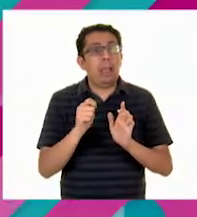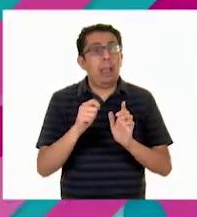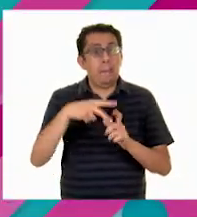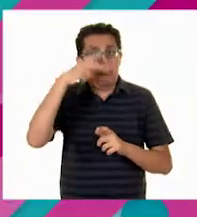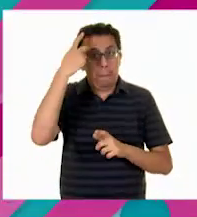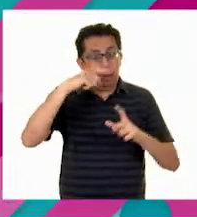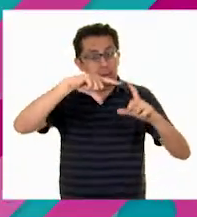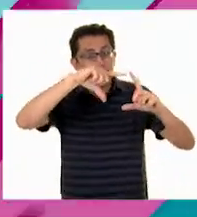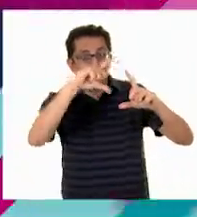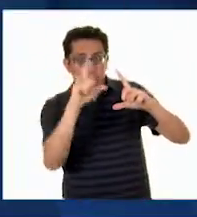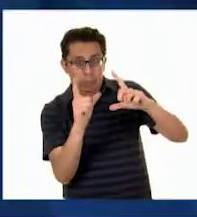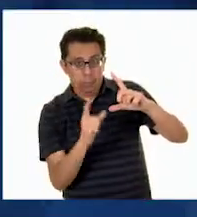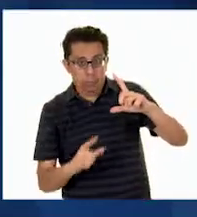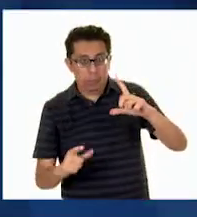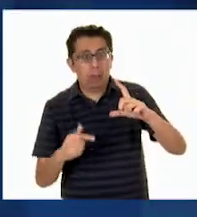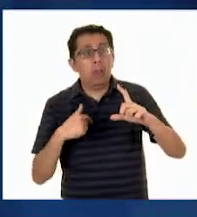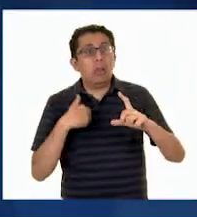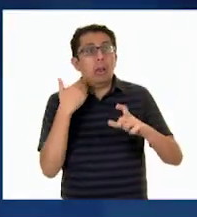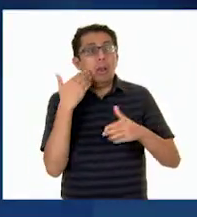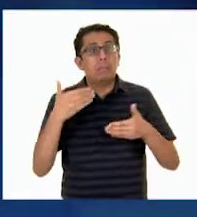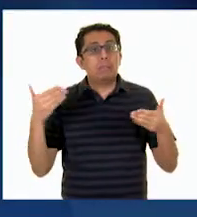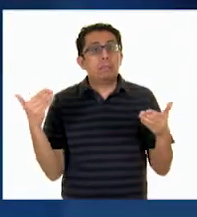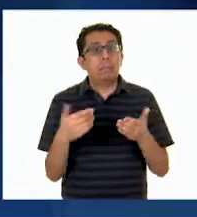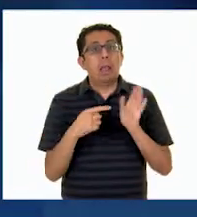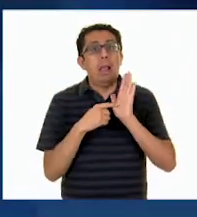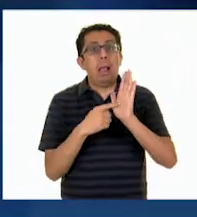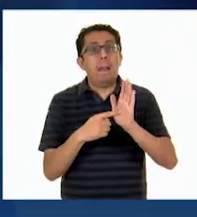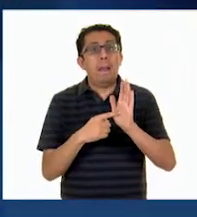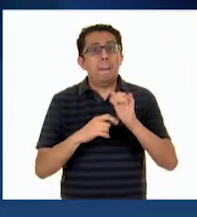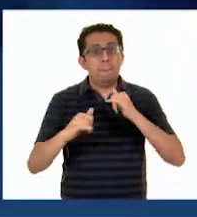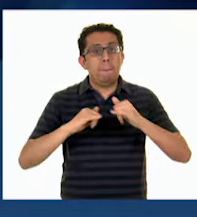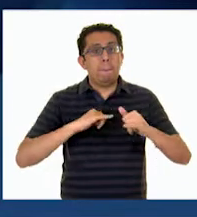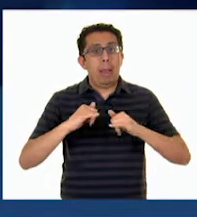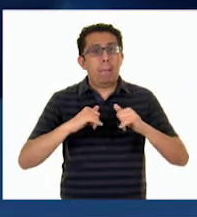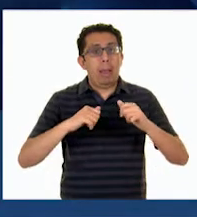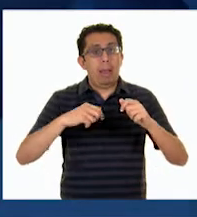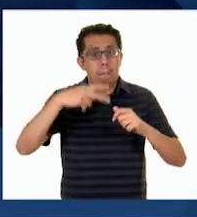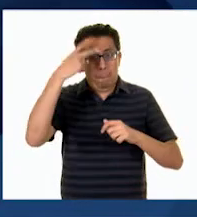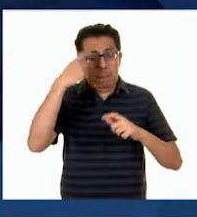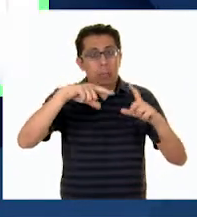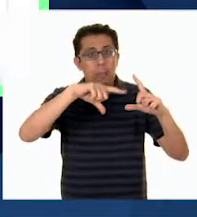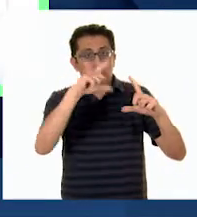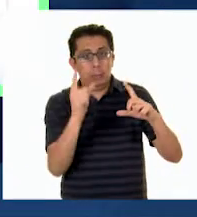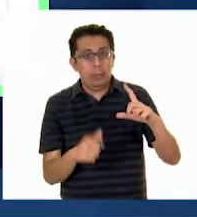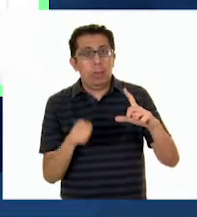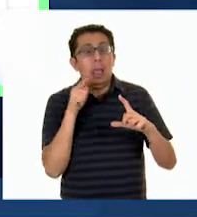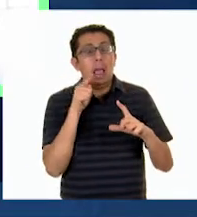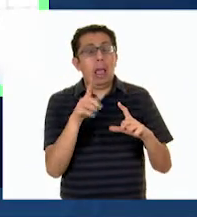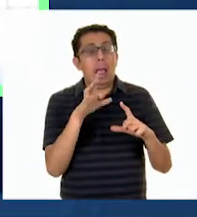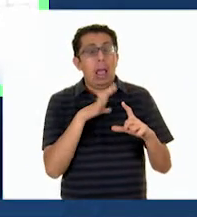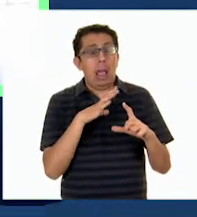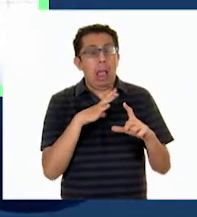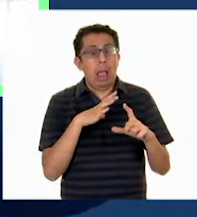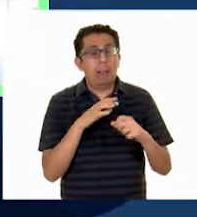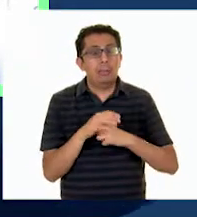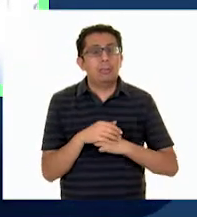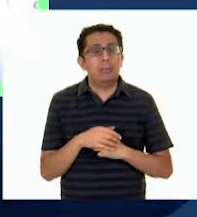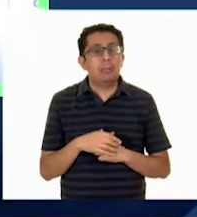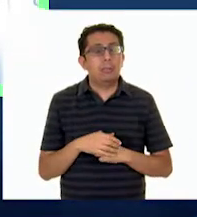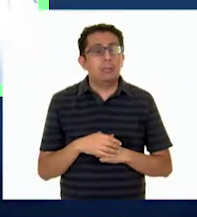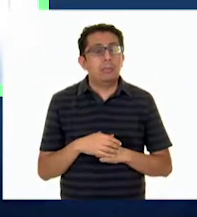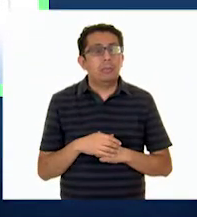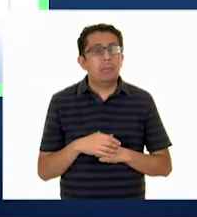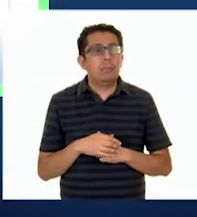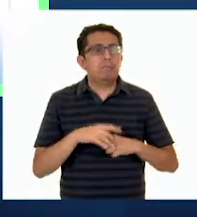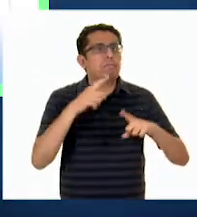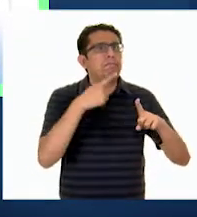Mexicana. Mira, te quiero presentar el mapa de la República Mexicana que nos muestra justamente cómo tenemos